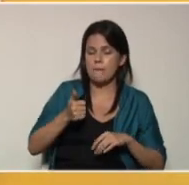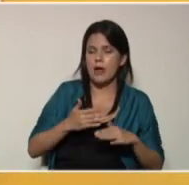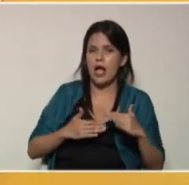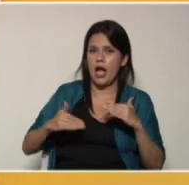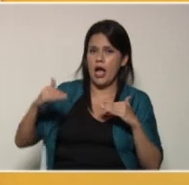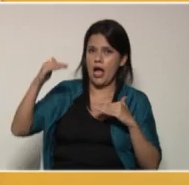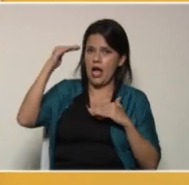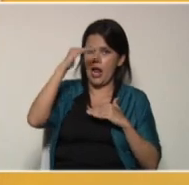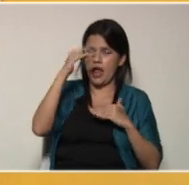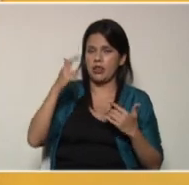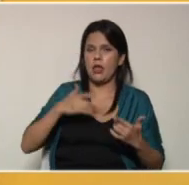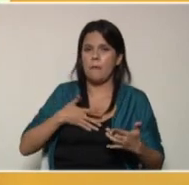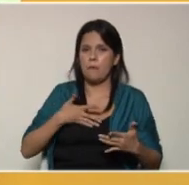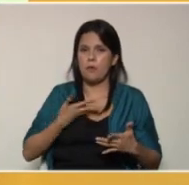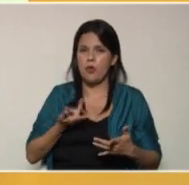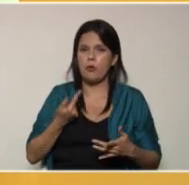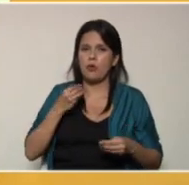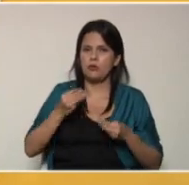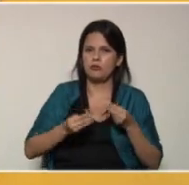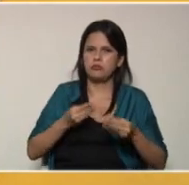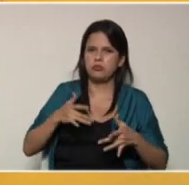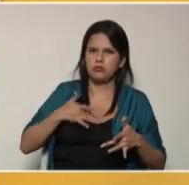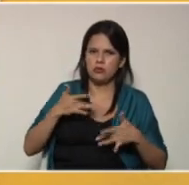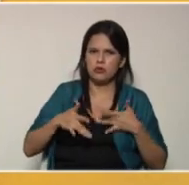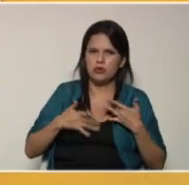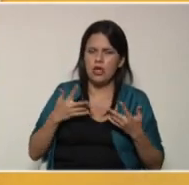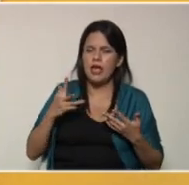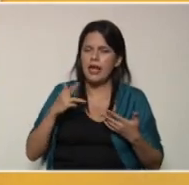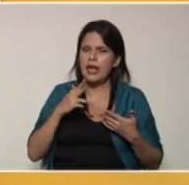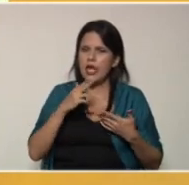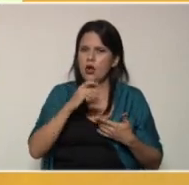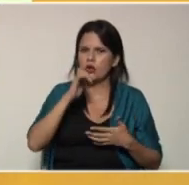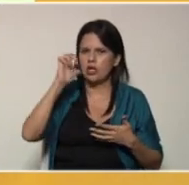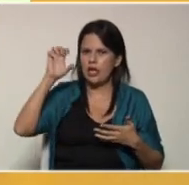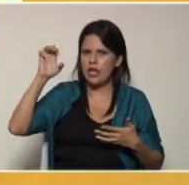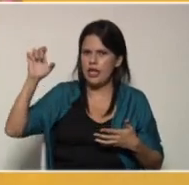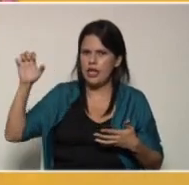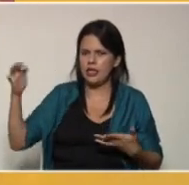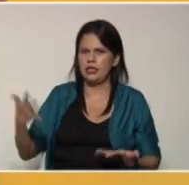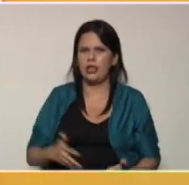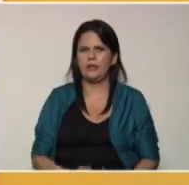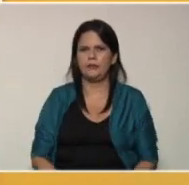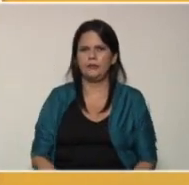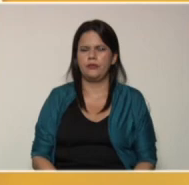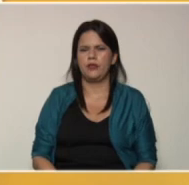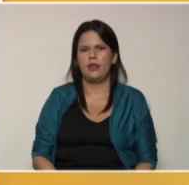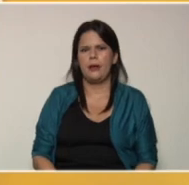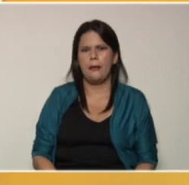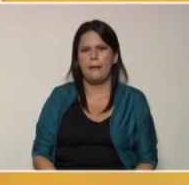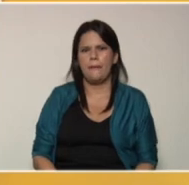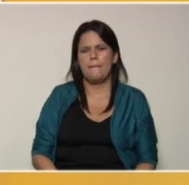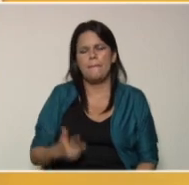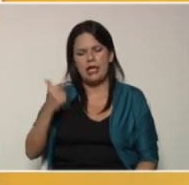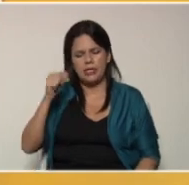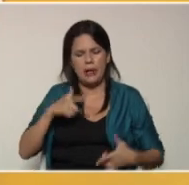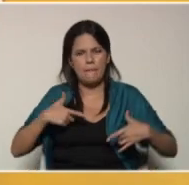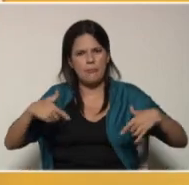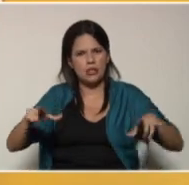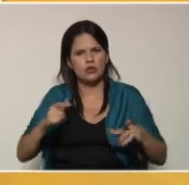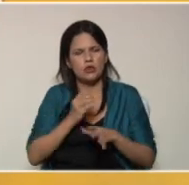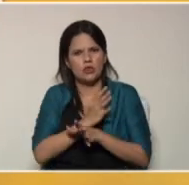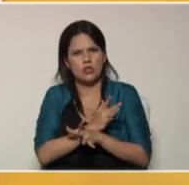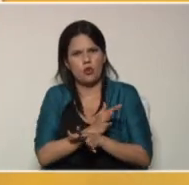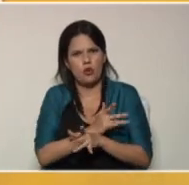podemos incluso colocarles actividades como recortar letras para ese espacio de ese juego o podemos